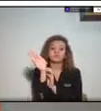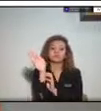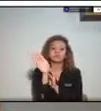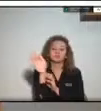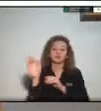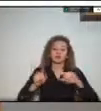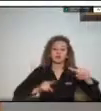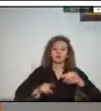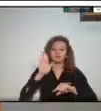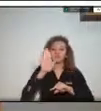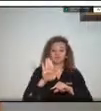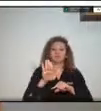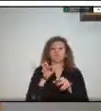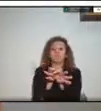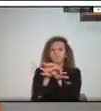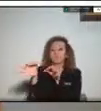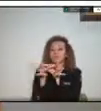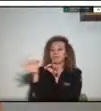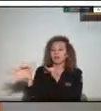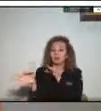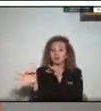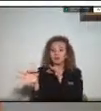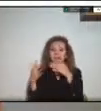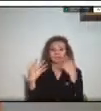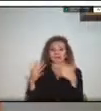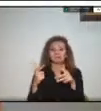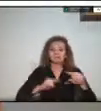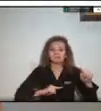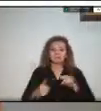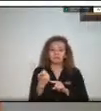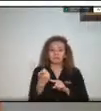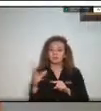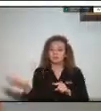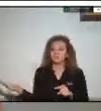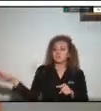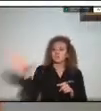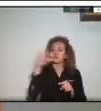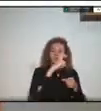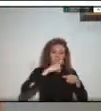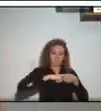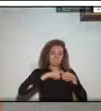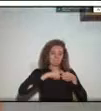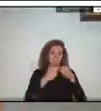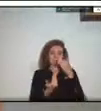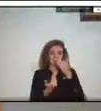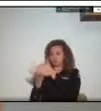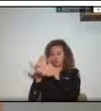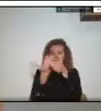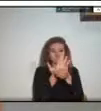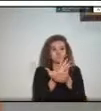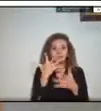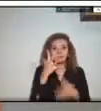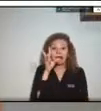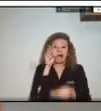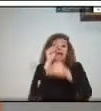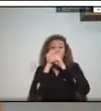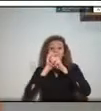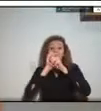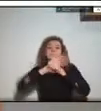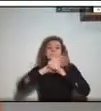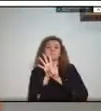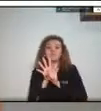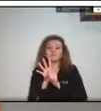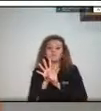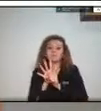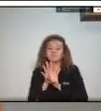para municipios pues digamos que todos llegaron nuevos y aparte de eso pues nos llegó y nos recibió el COVID-19 entonces eso ha